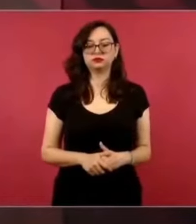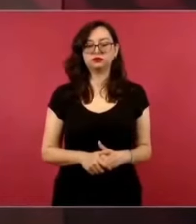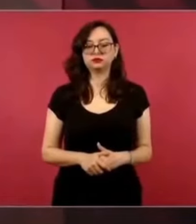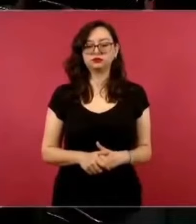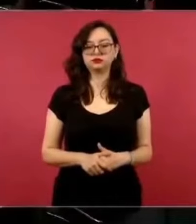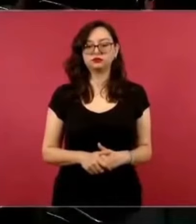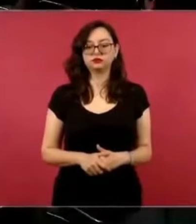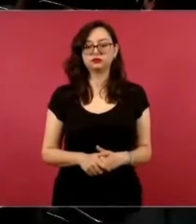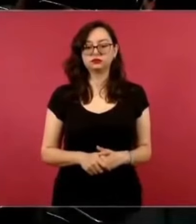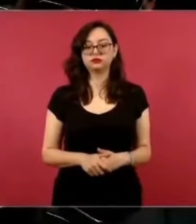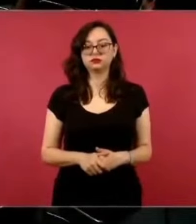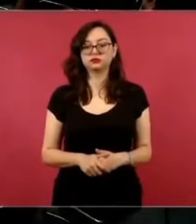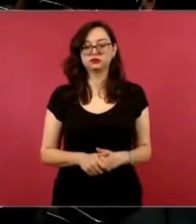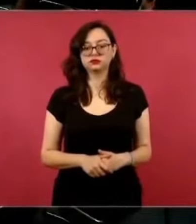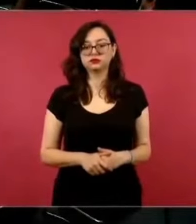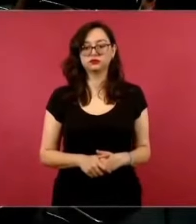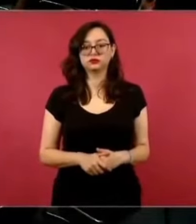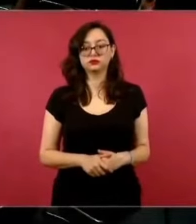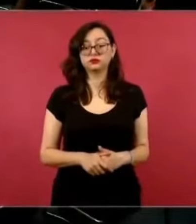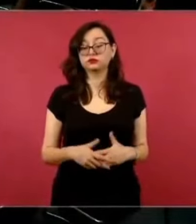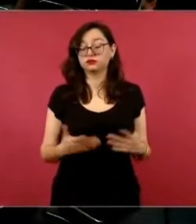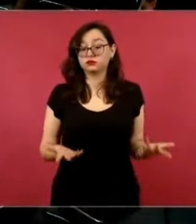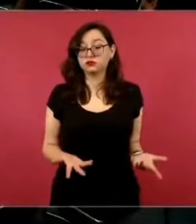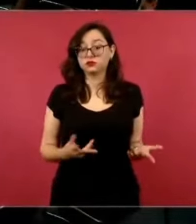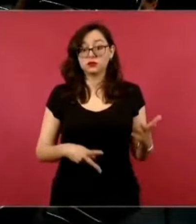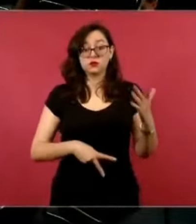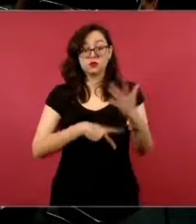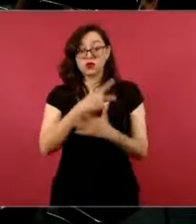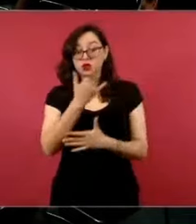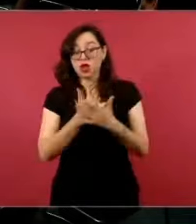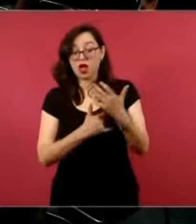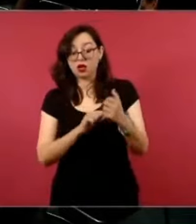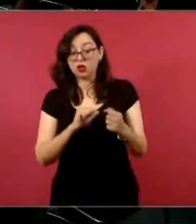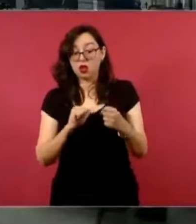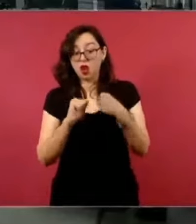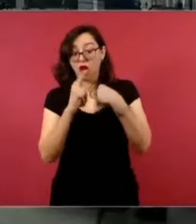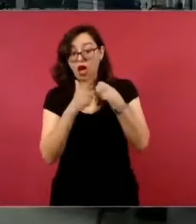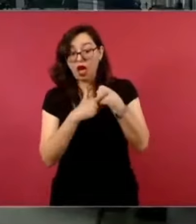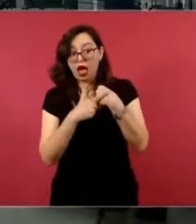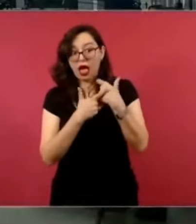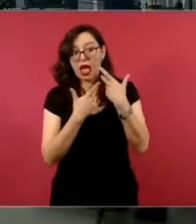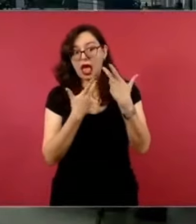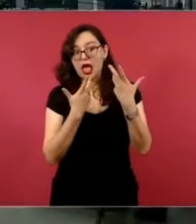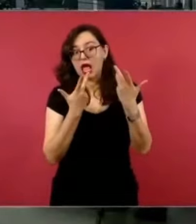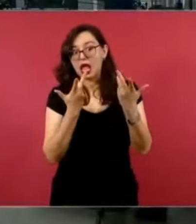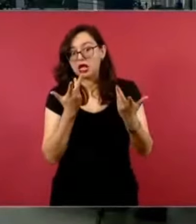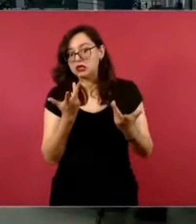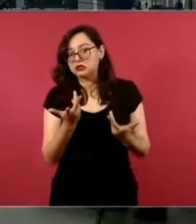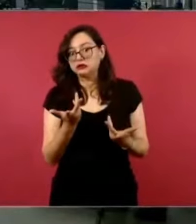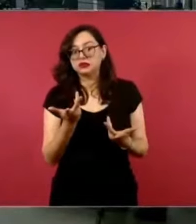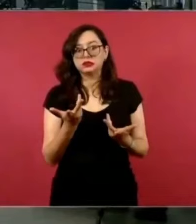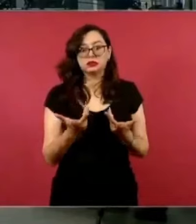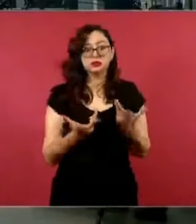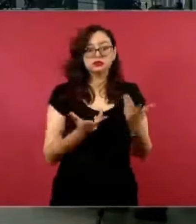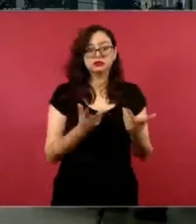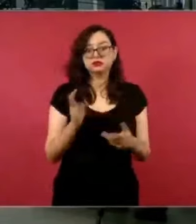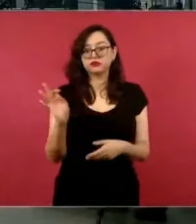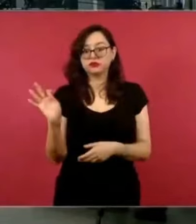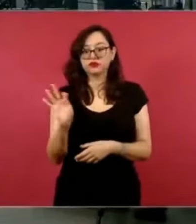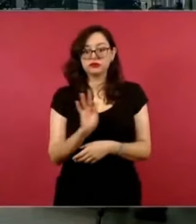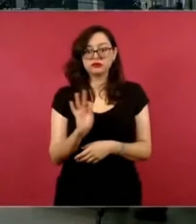¿Hay algún proyecto específico que pase